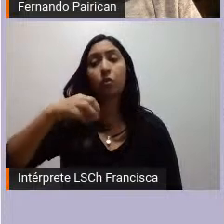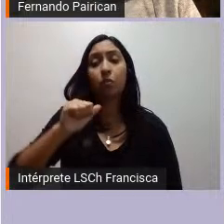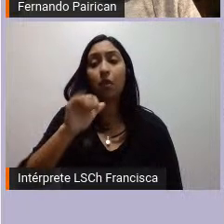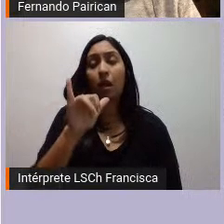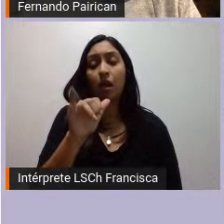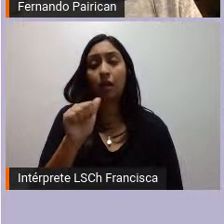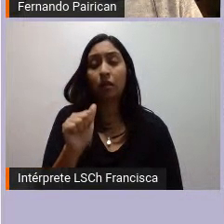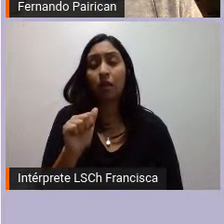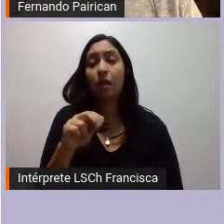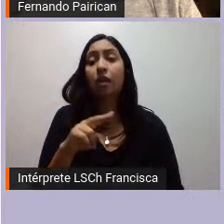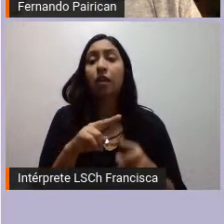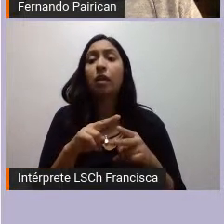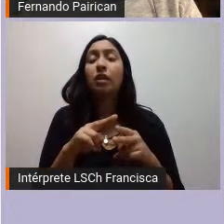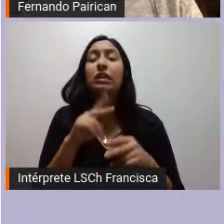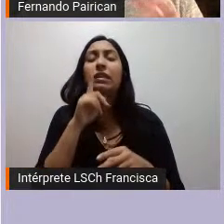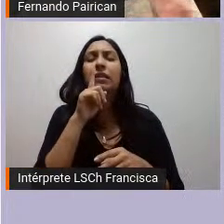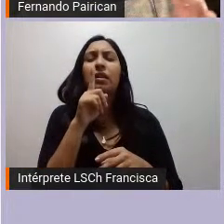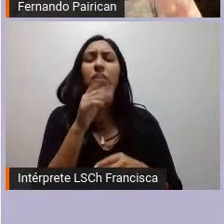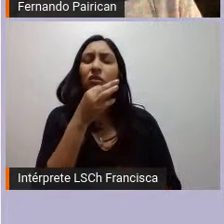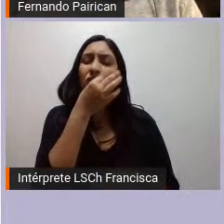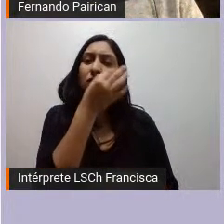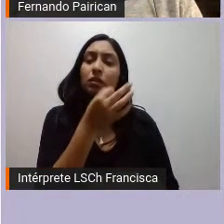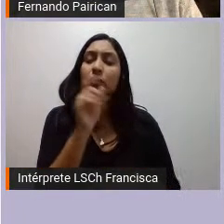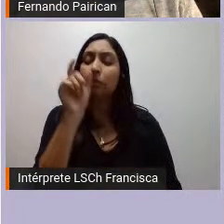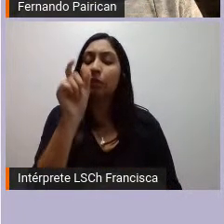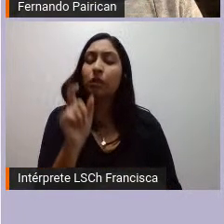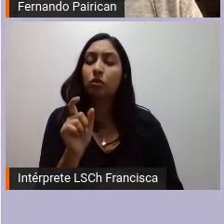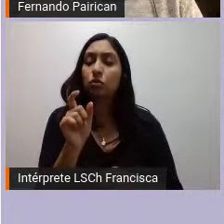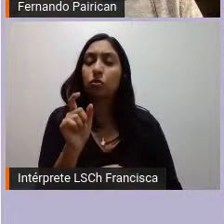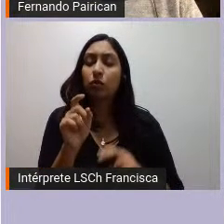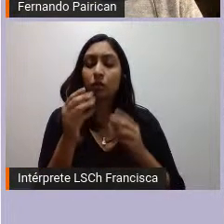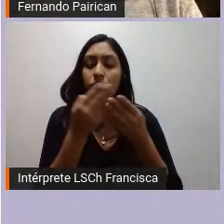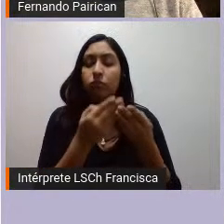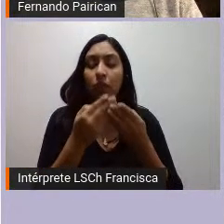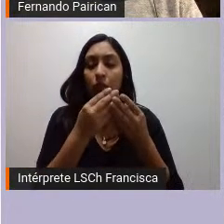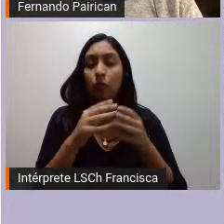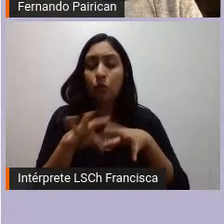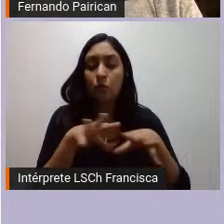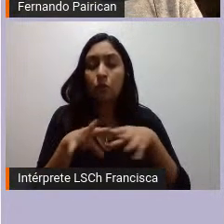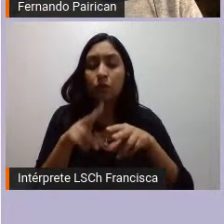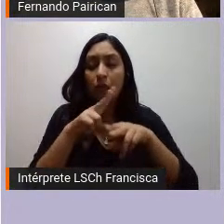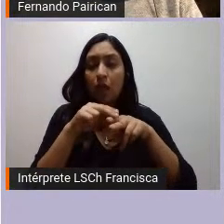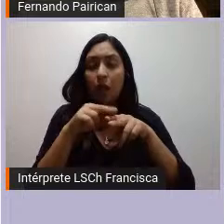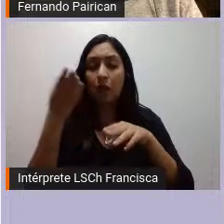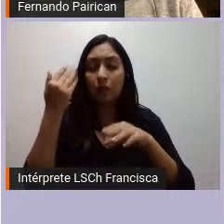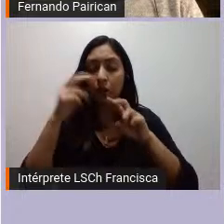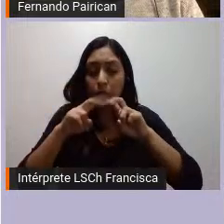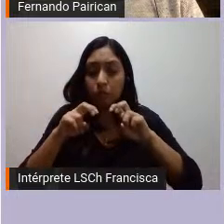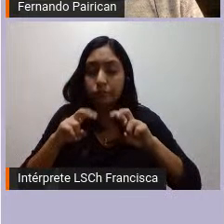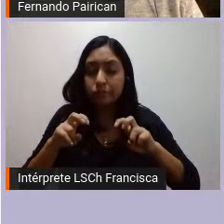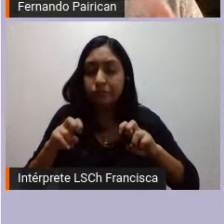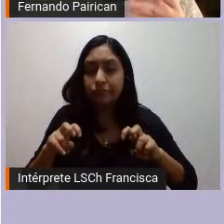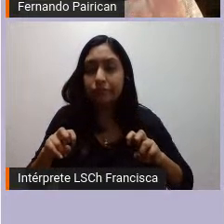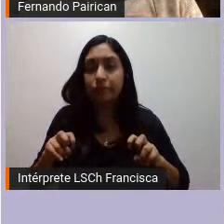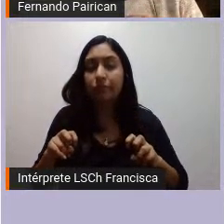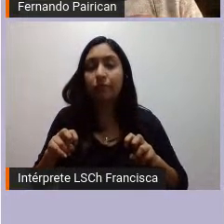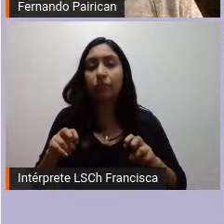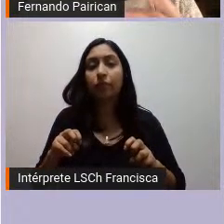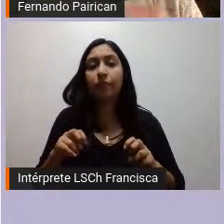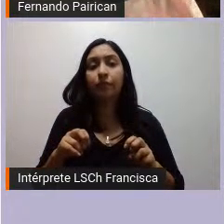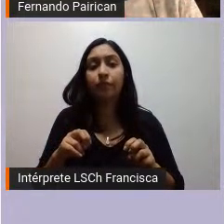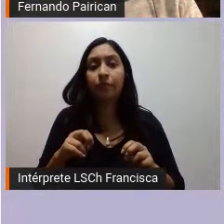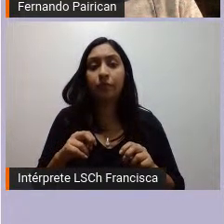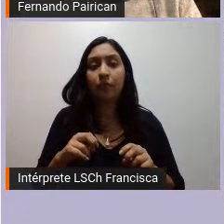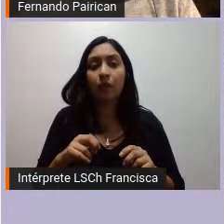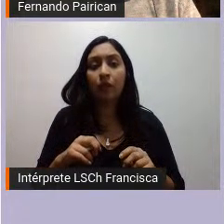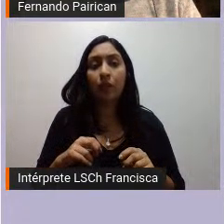antiguos que intentan de alguna manera en un nombre poner la multiplicidad de